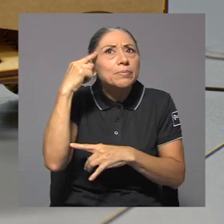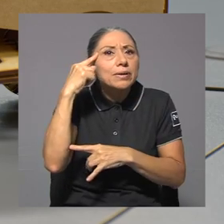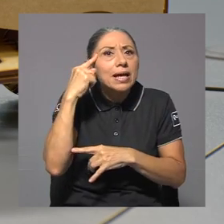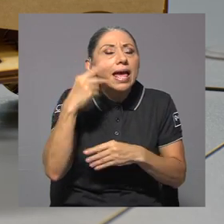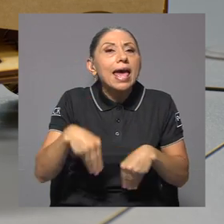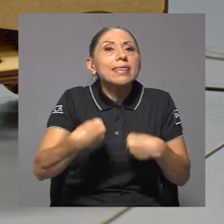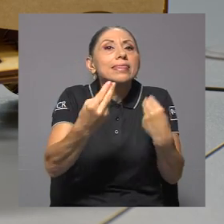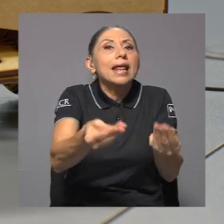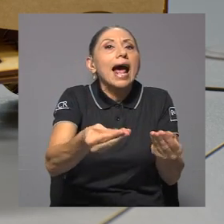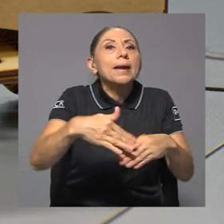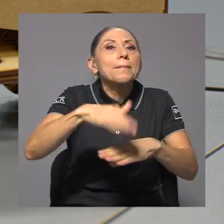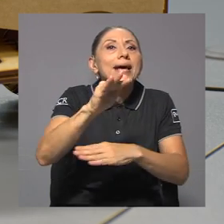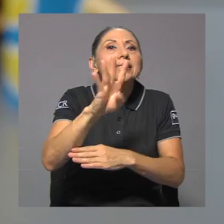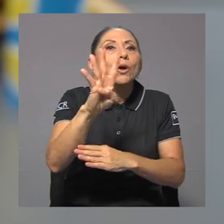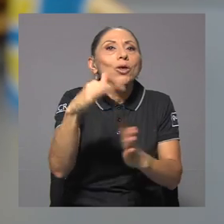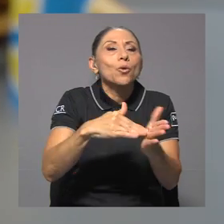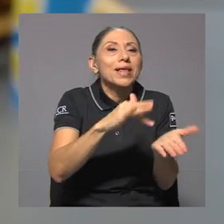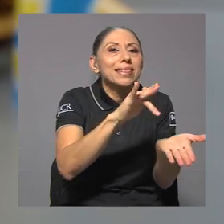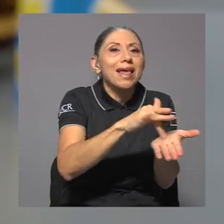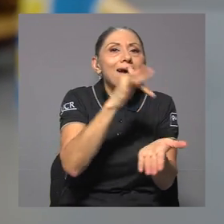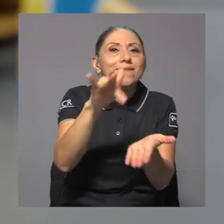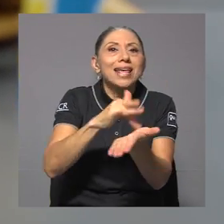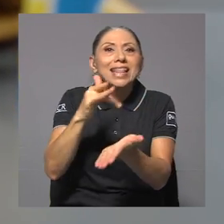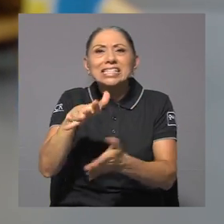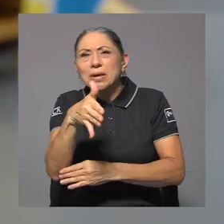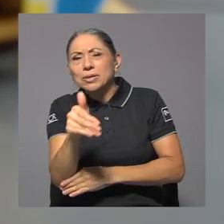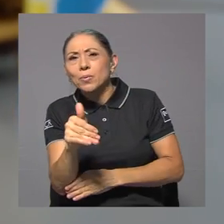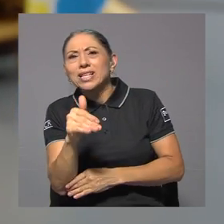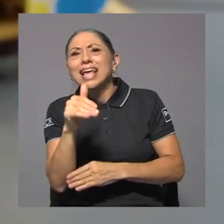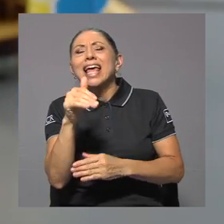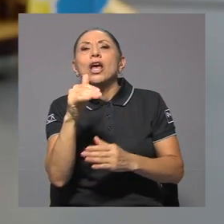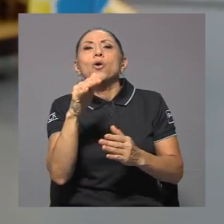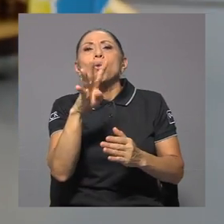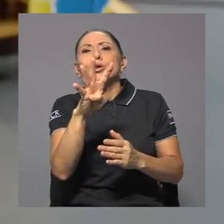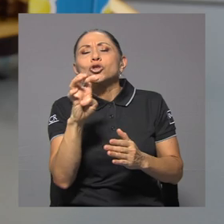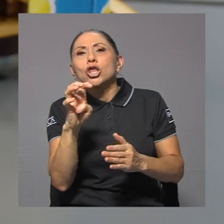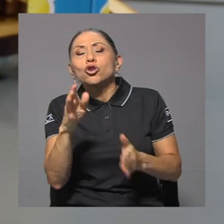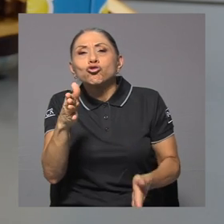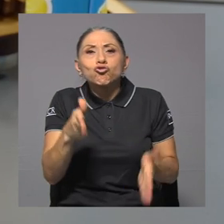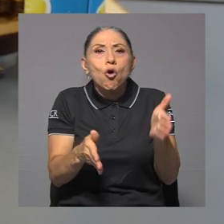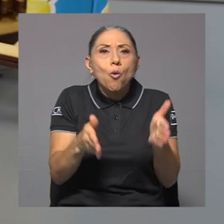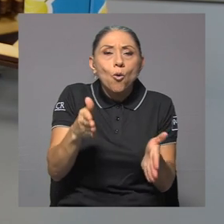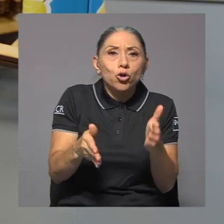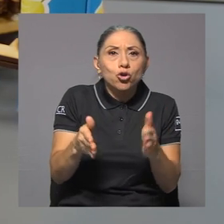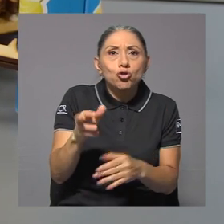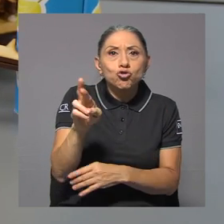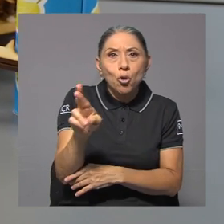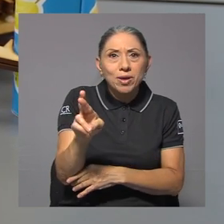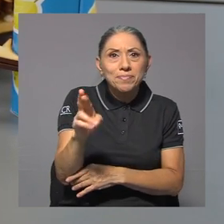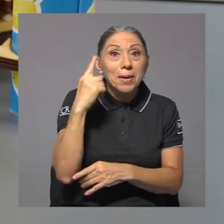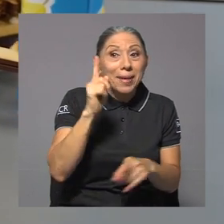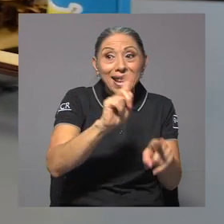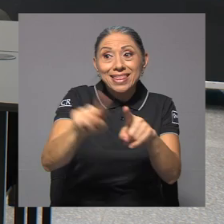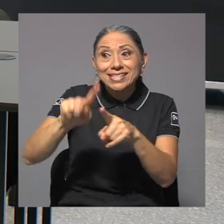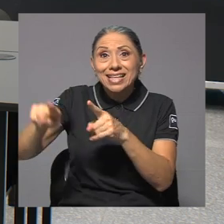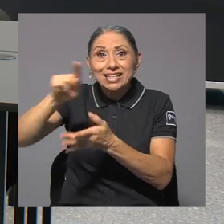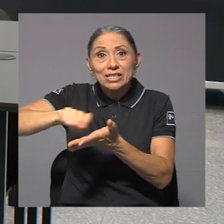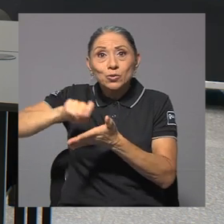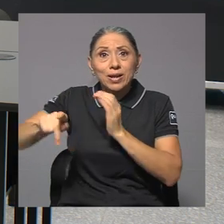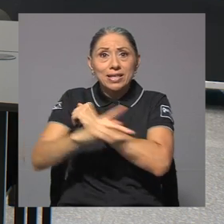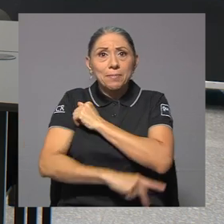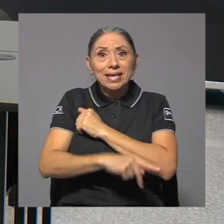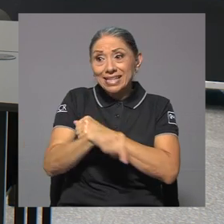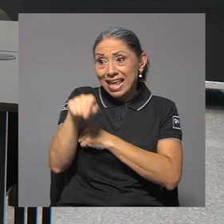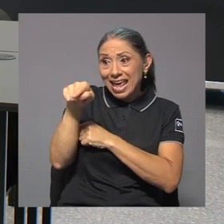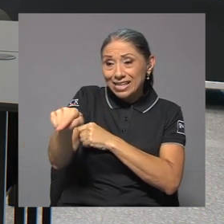planea entregar más de 4.000 tabletas y cerca de 1.400 robots Robi a distintos centros educativos del país. Este